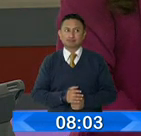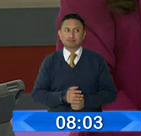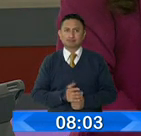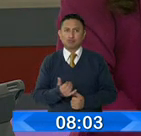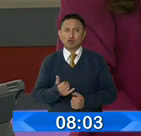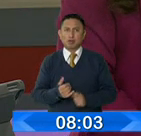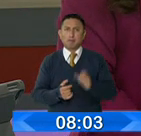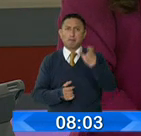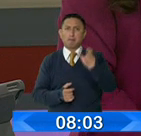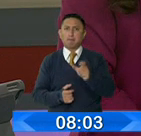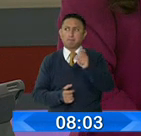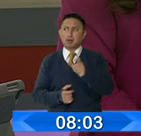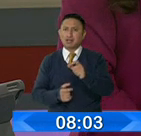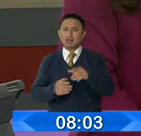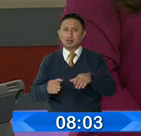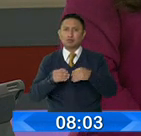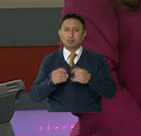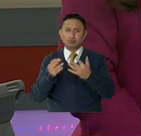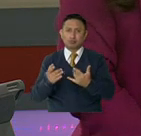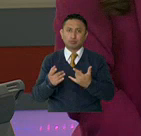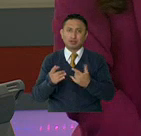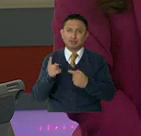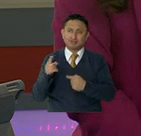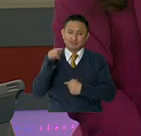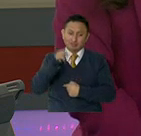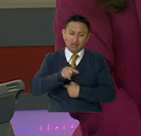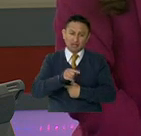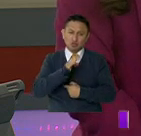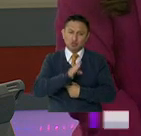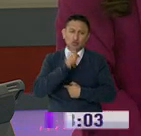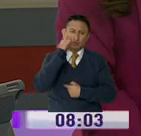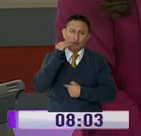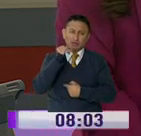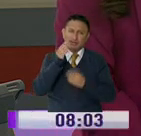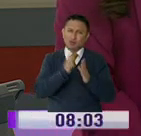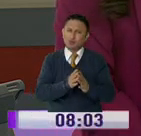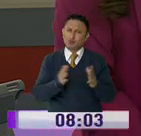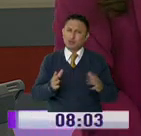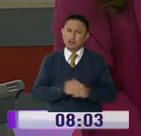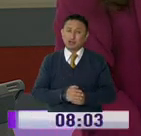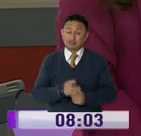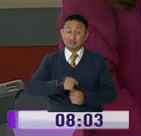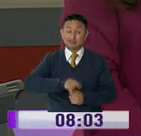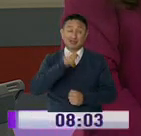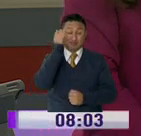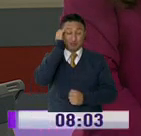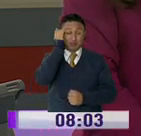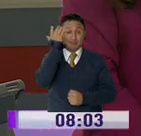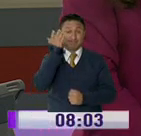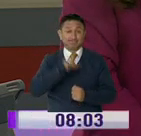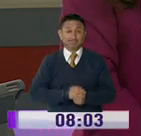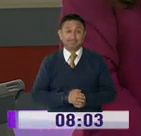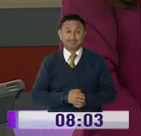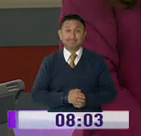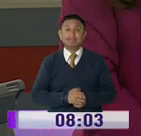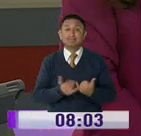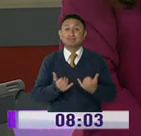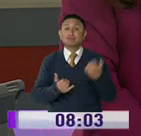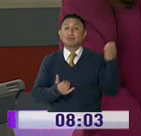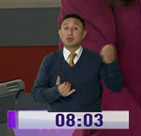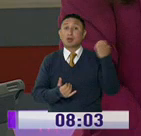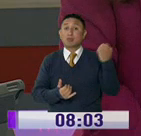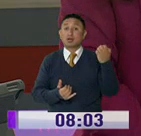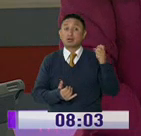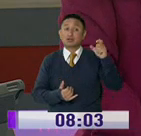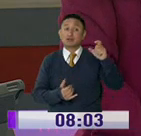las filas largas del supermercado, bancos, farmacias, se tejen historias de incertidumbre y preocupación ante esta emergencia sanitaria.